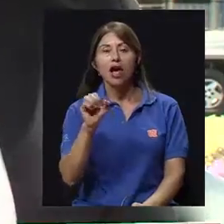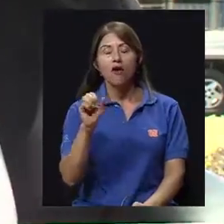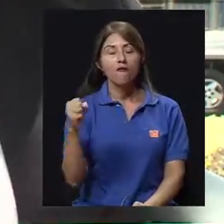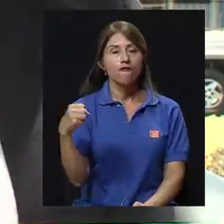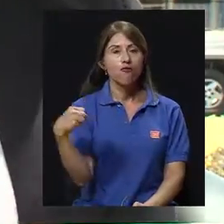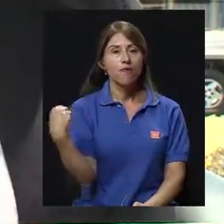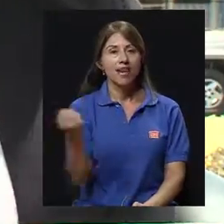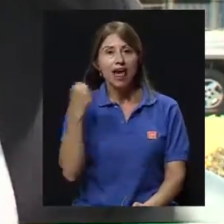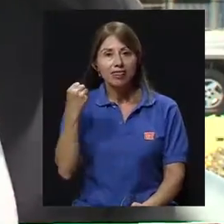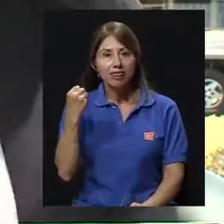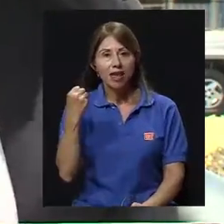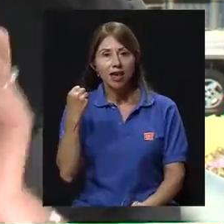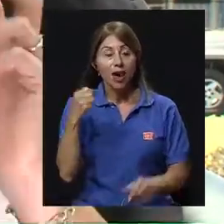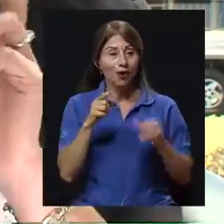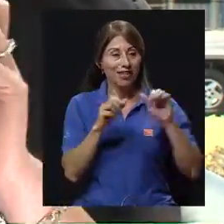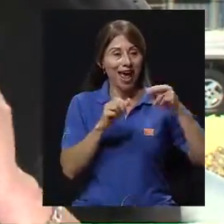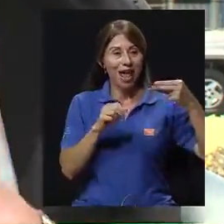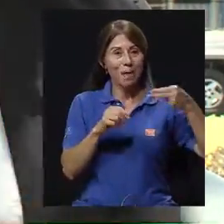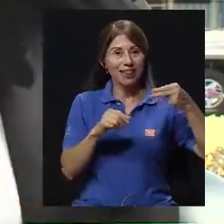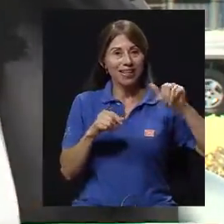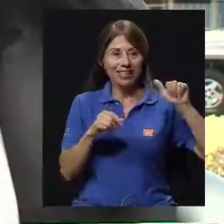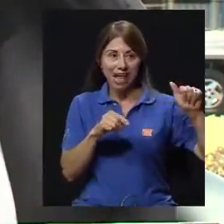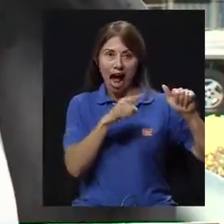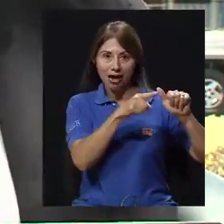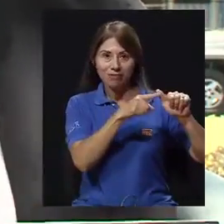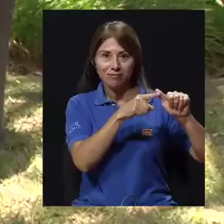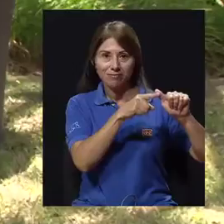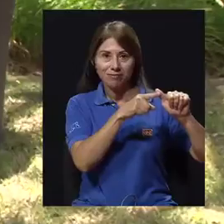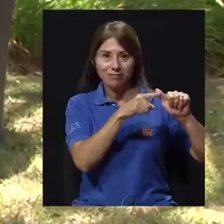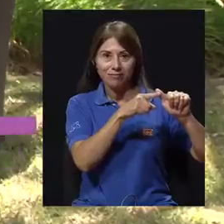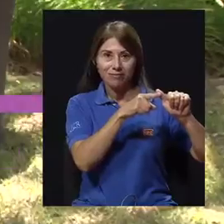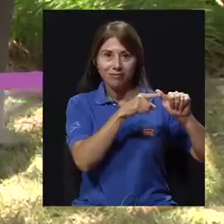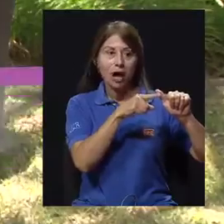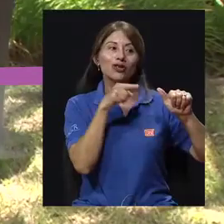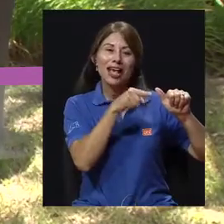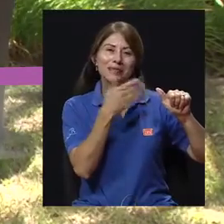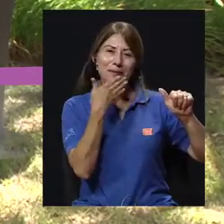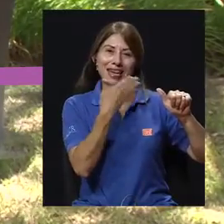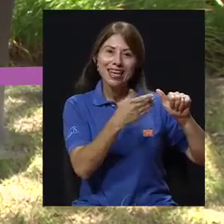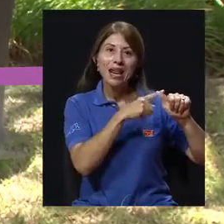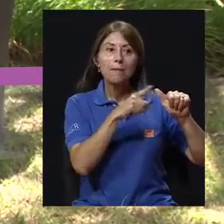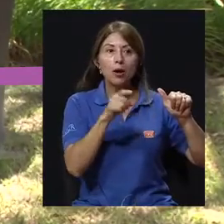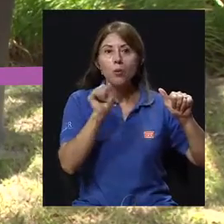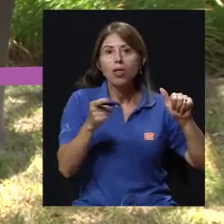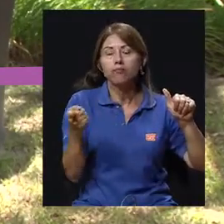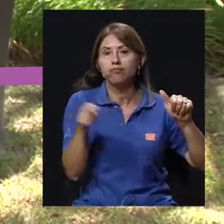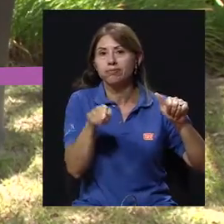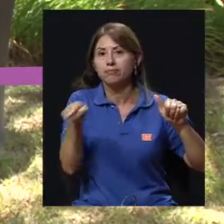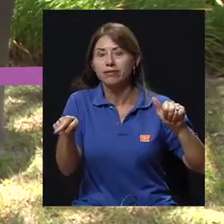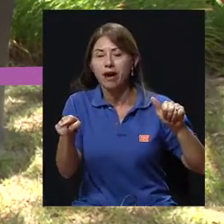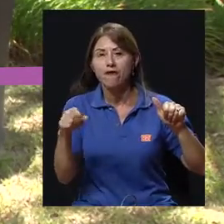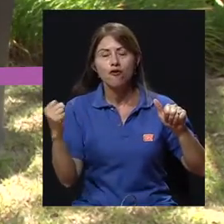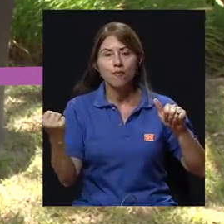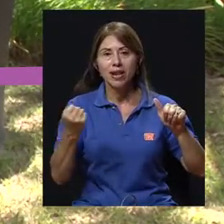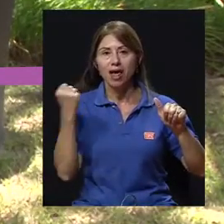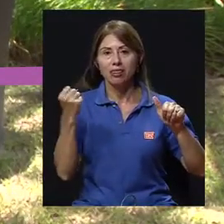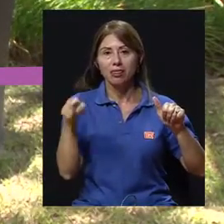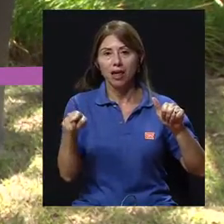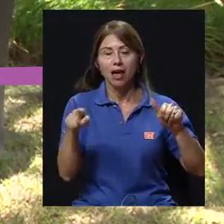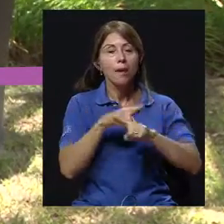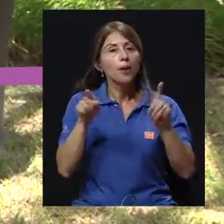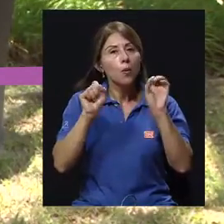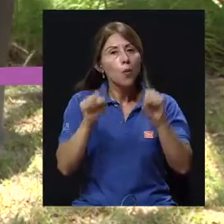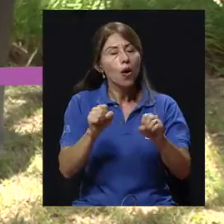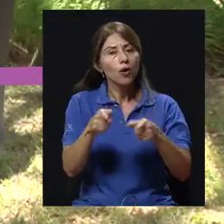es benigna pero no es tan benigna. Pero finalmente es una hepatitis que se puede controlar con medidas